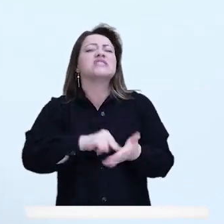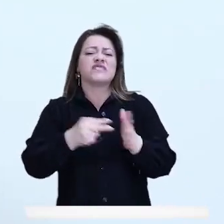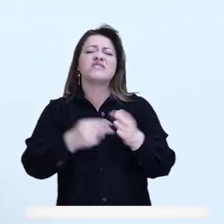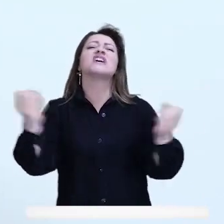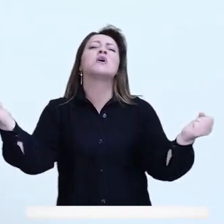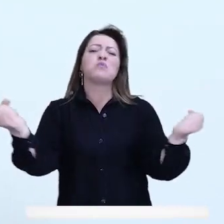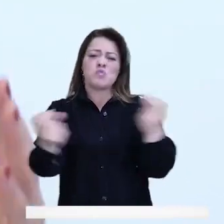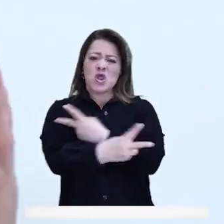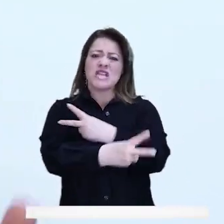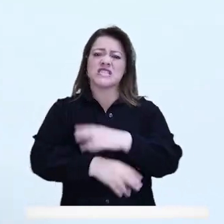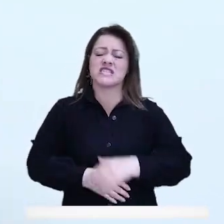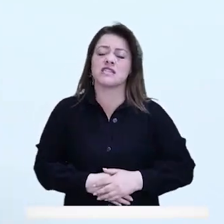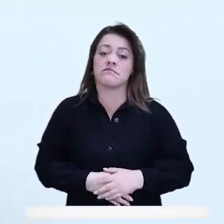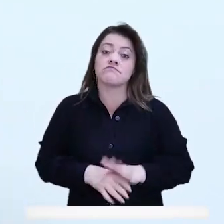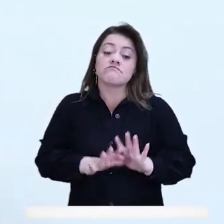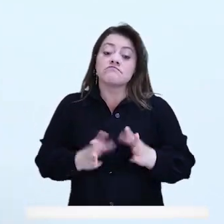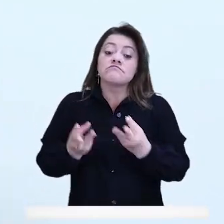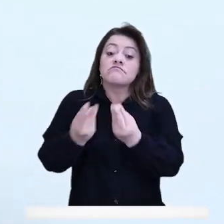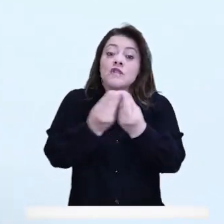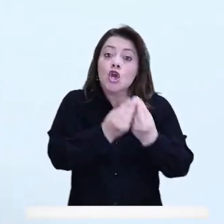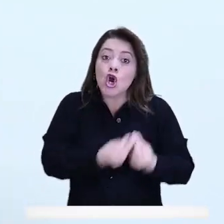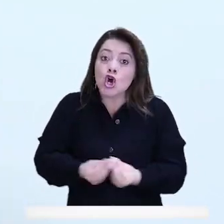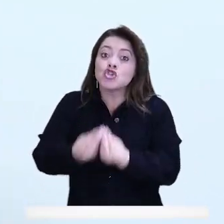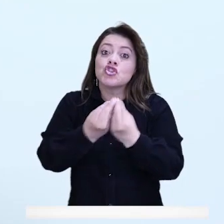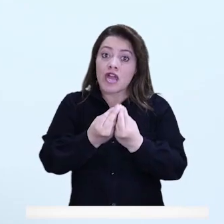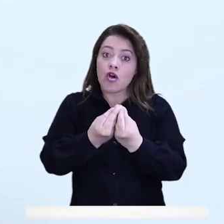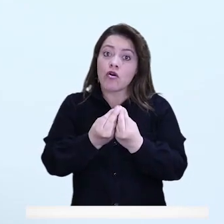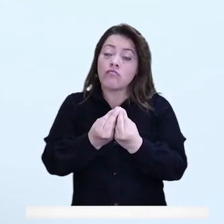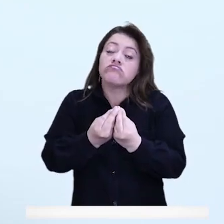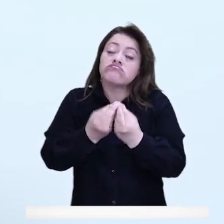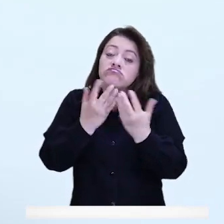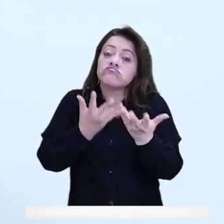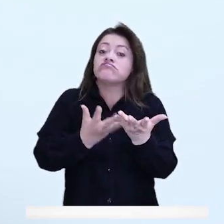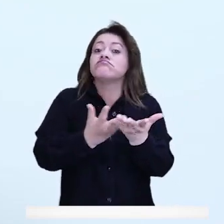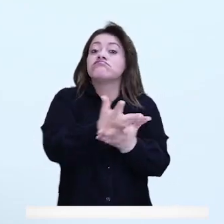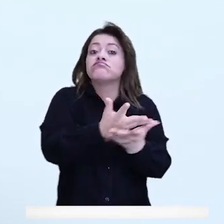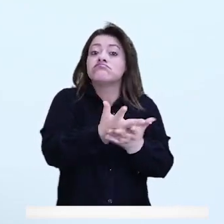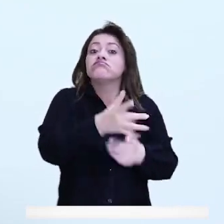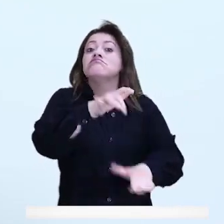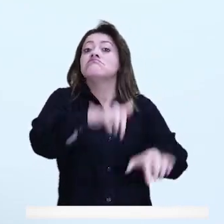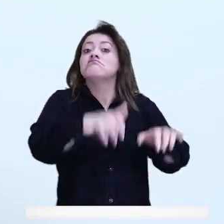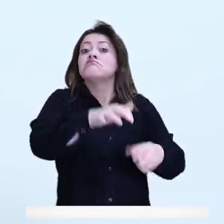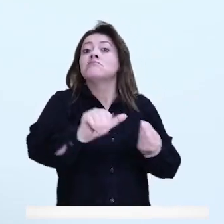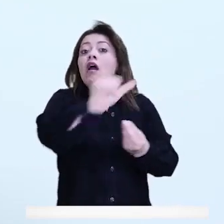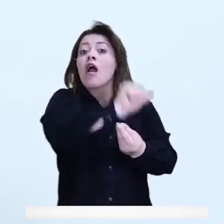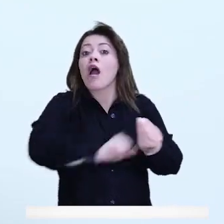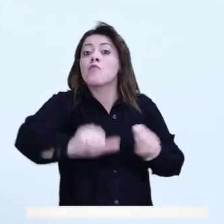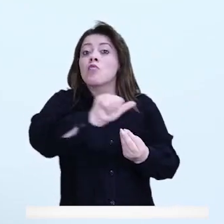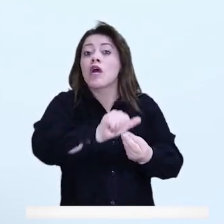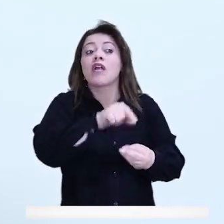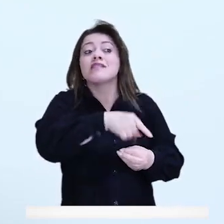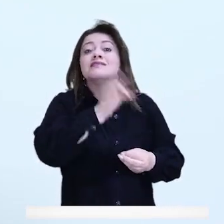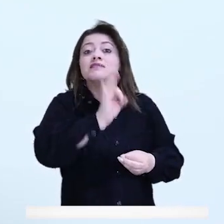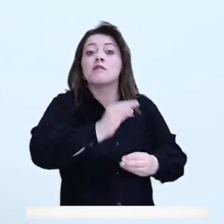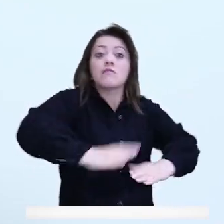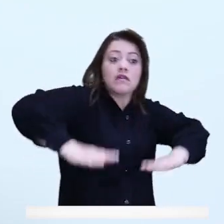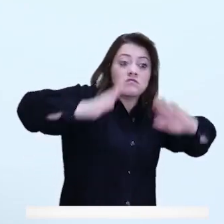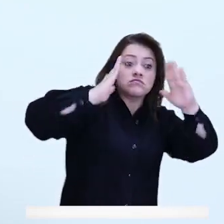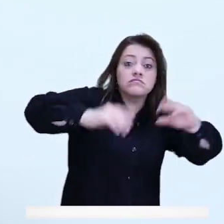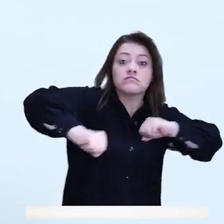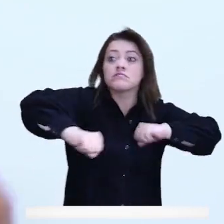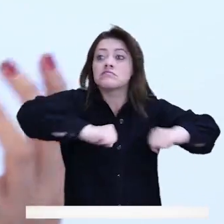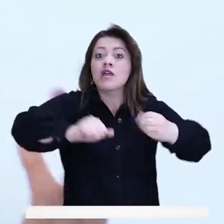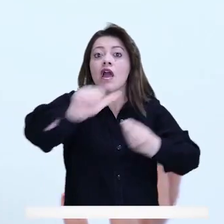las vemos en todos los ámbitos. Y el consejo para la Secretaría de la Mujer que se lo sigo dando es no se enfoquen solo en las